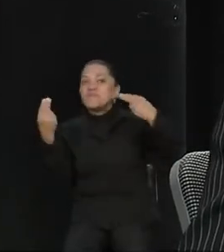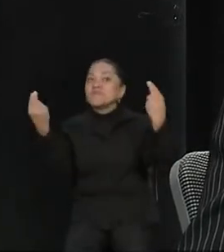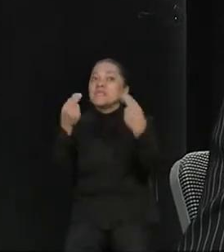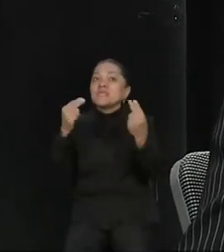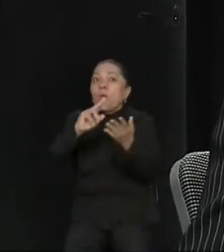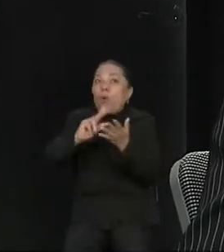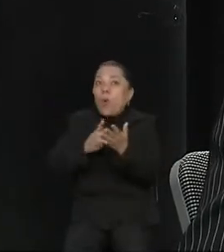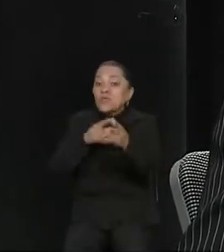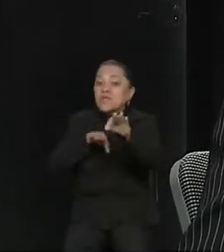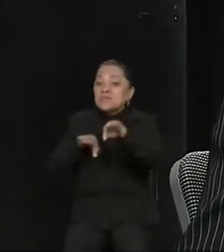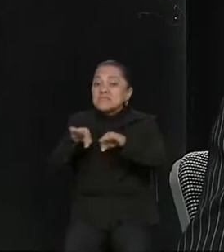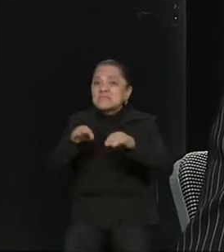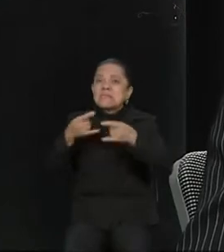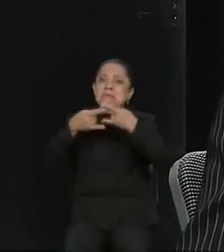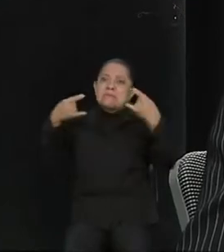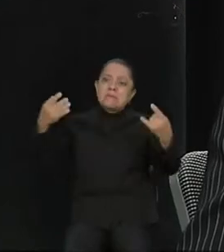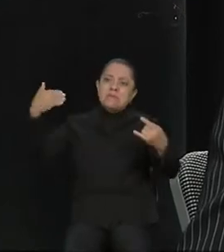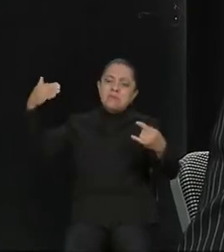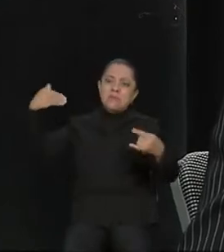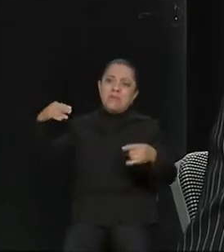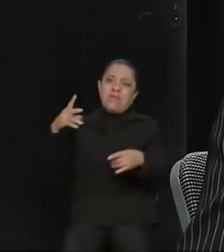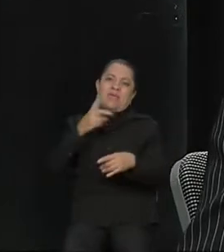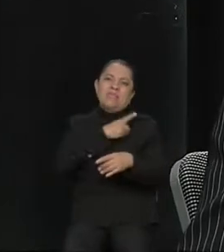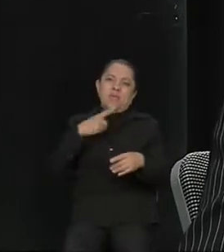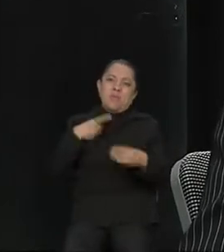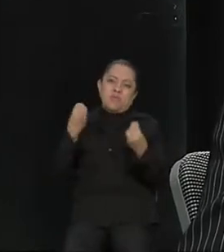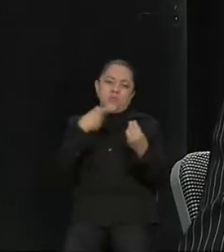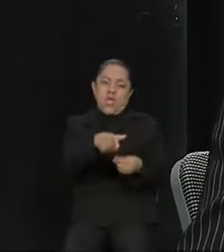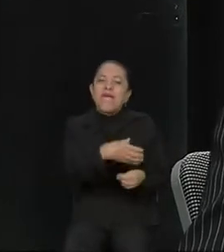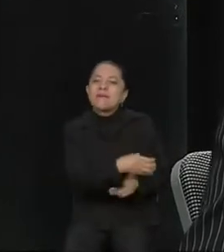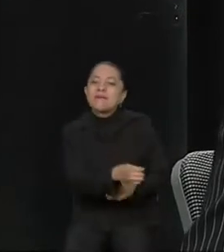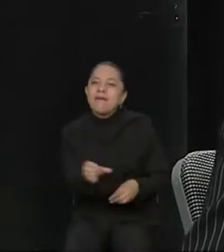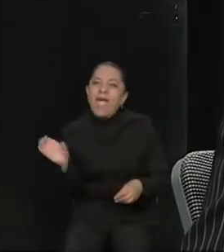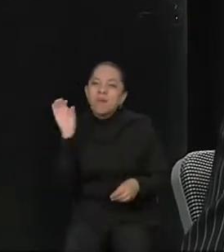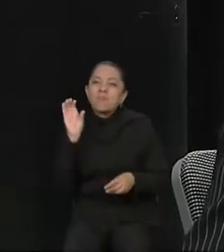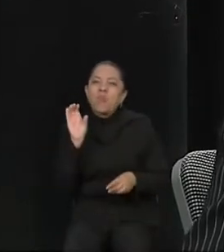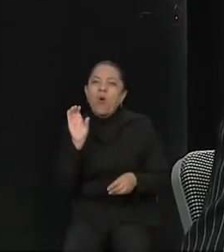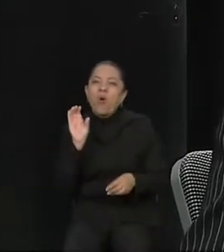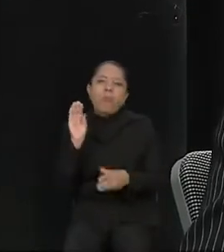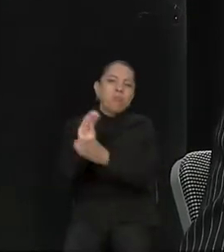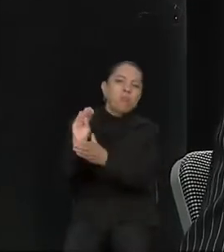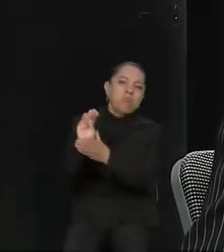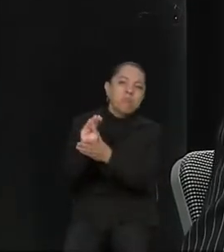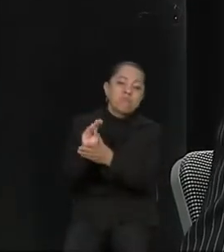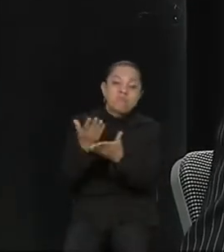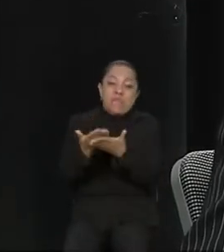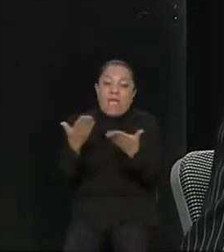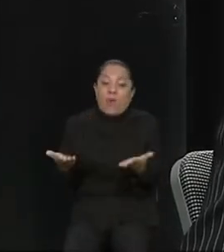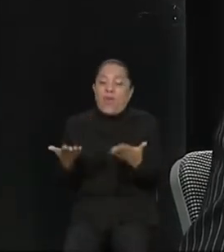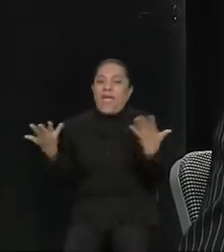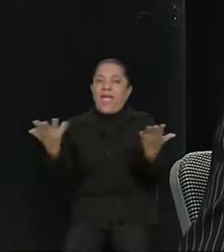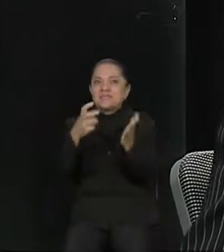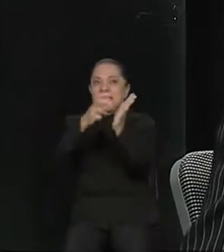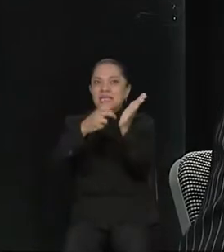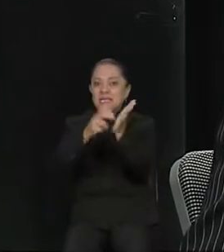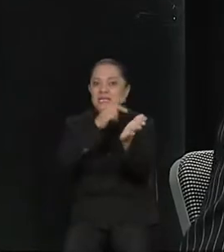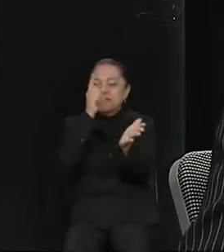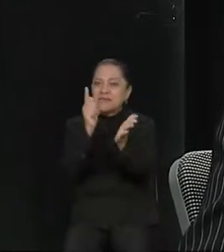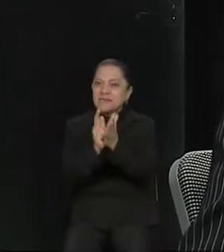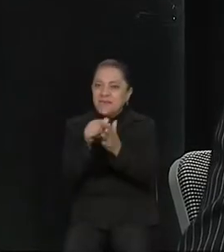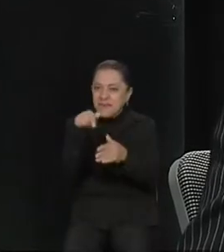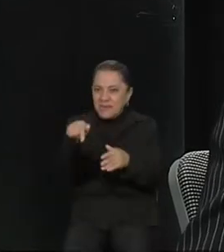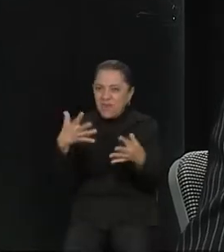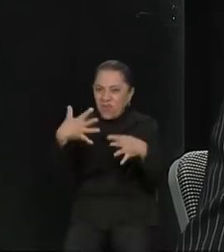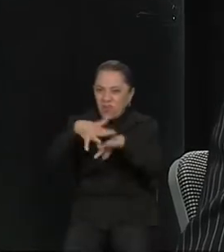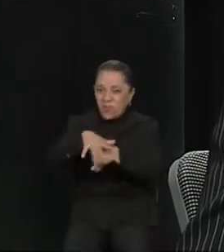histórica que tenemos con el campo. Tenemos que hacer esa reforma integral al campo que le permita al campesino volver a sembrar la